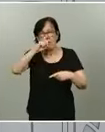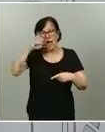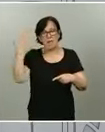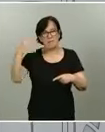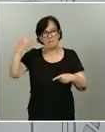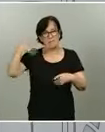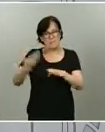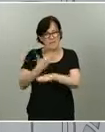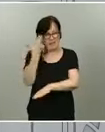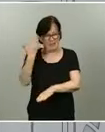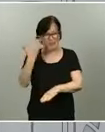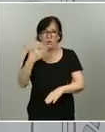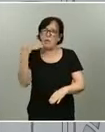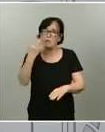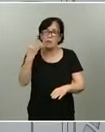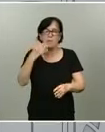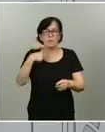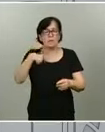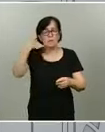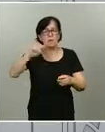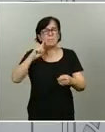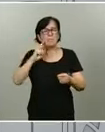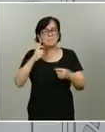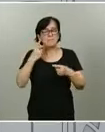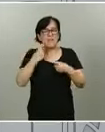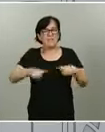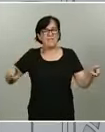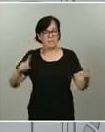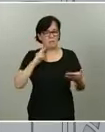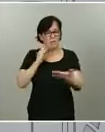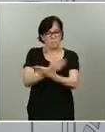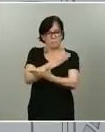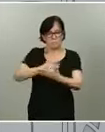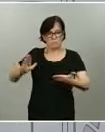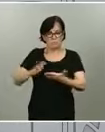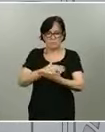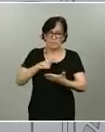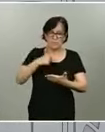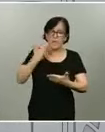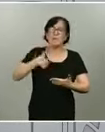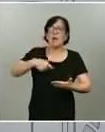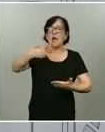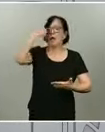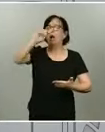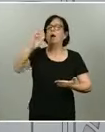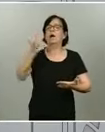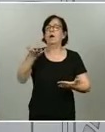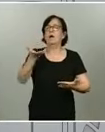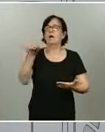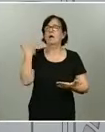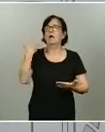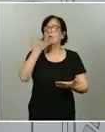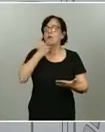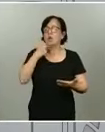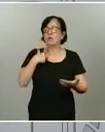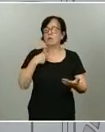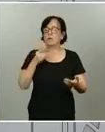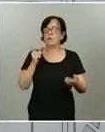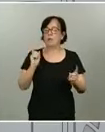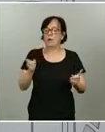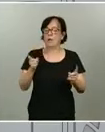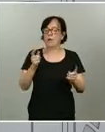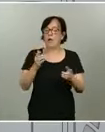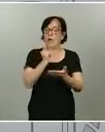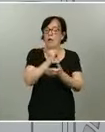Tenemos que ser capaces de diferenciar lo que era conocimiento disponible en un momento determinado con lo que es